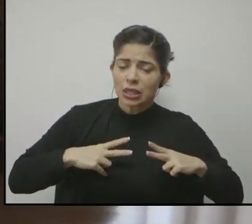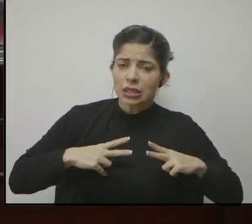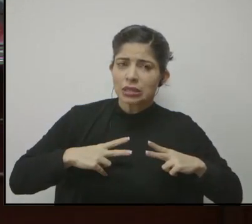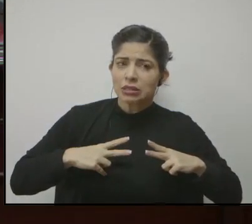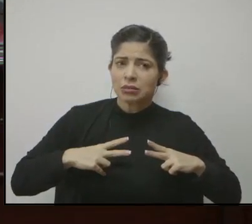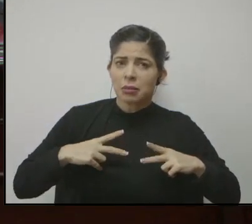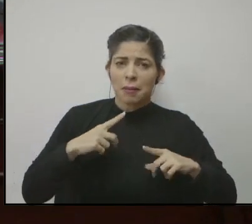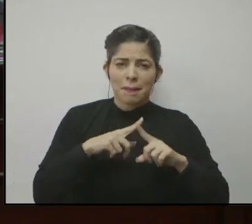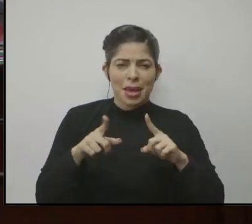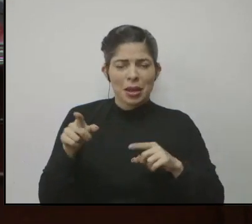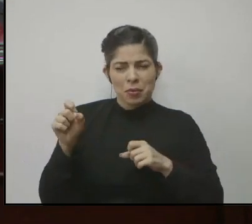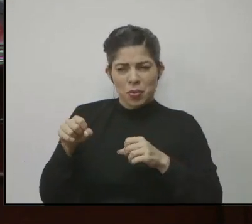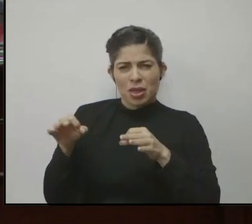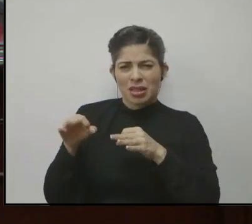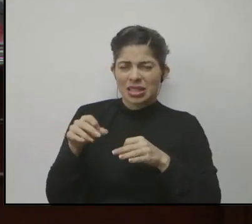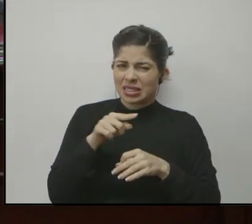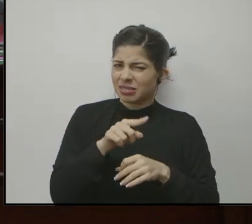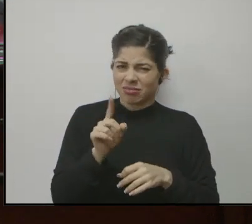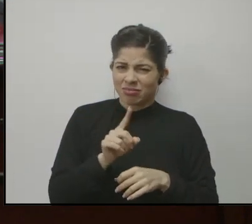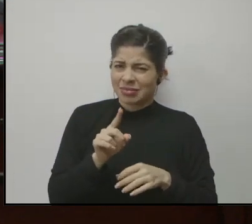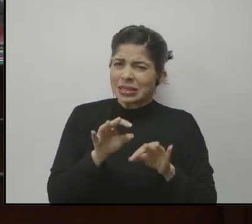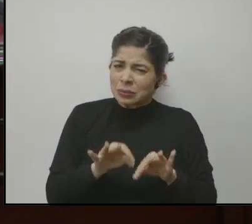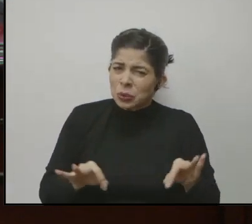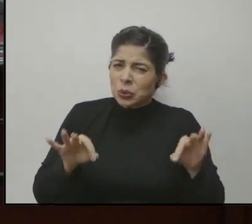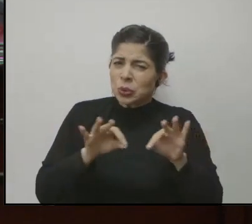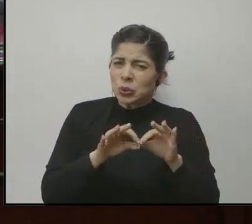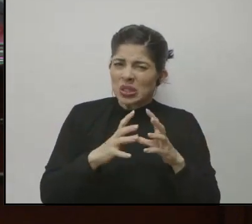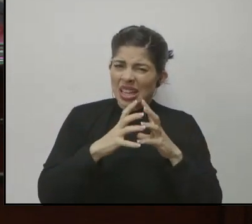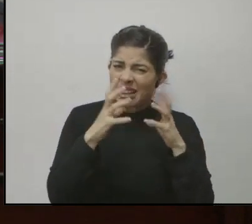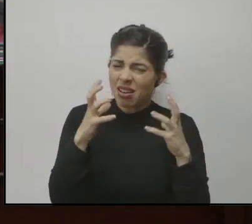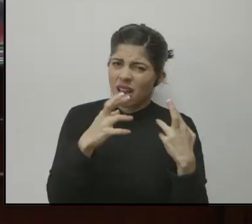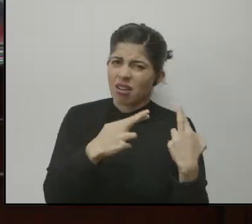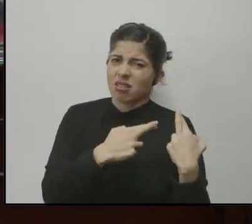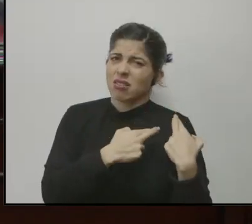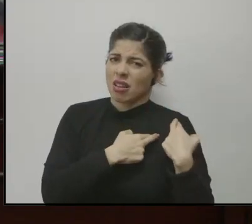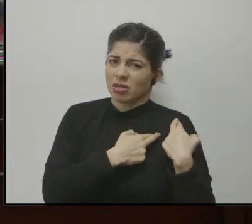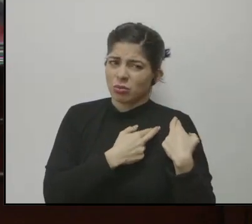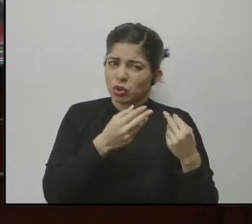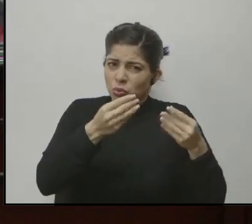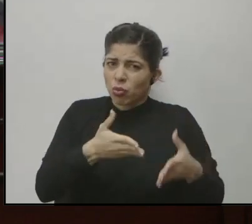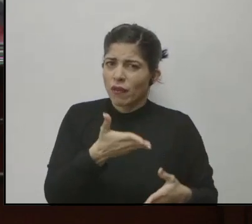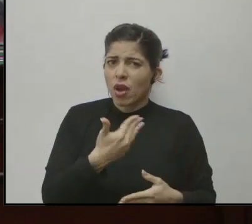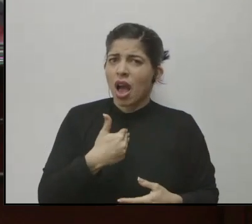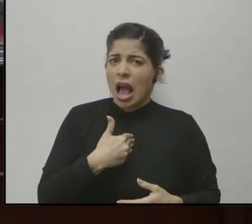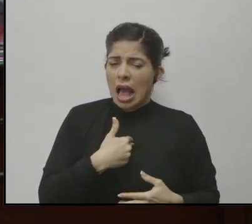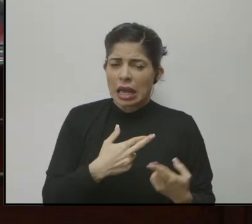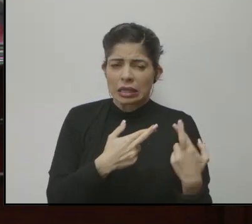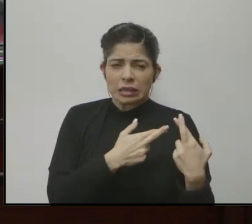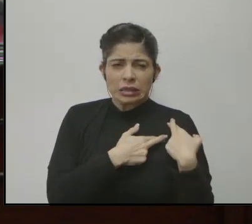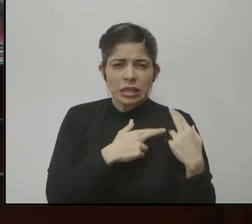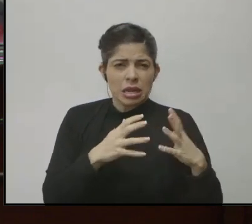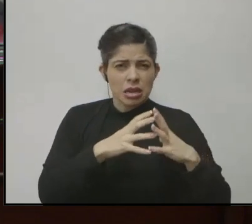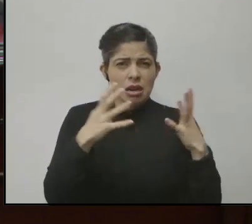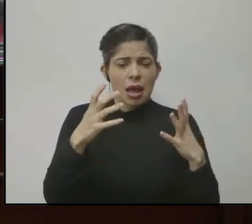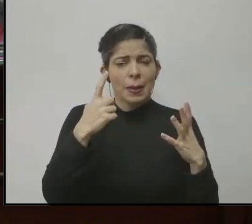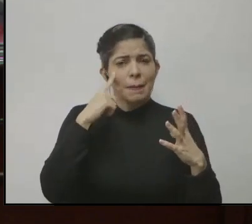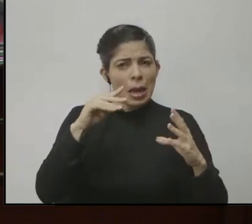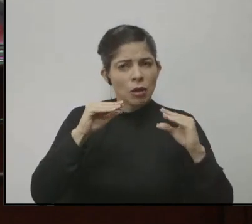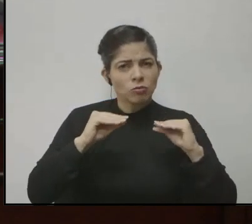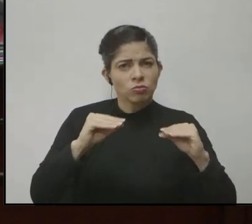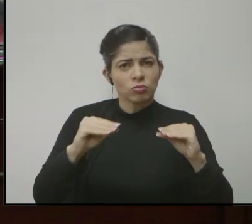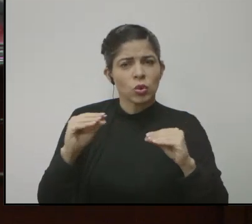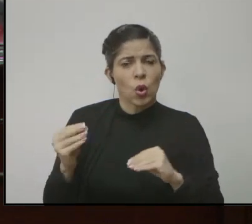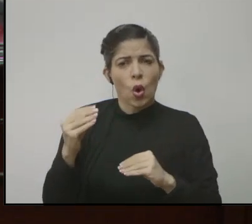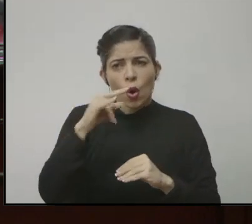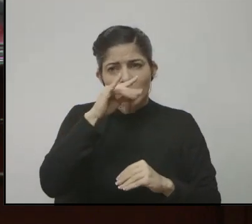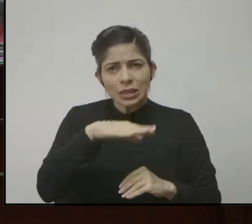Tal vez si podemos profundizar en la importancia y la responsabilidad que hoy conservan los docentes en la educación de nuestra juventud